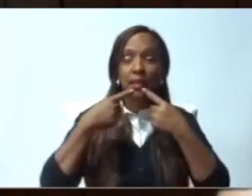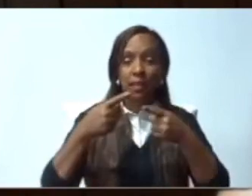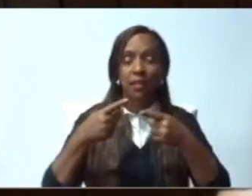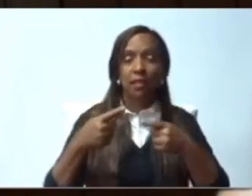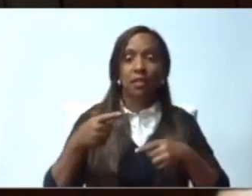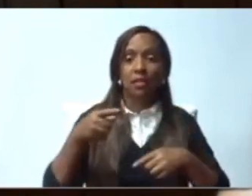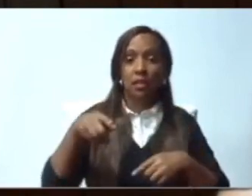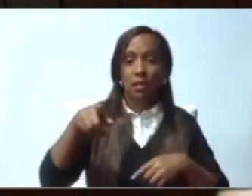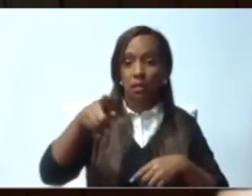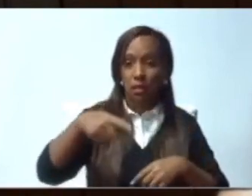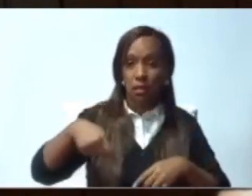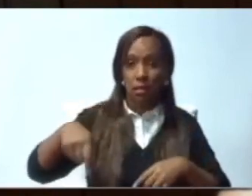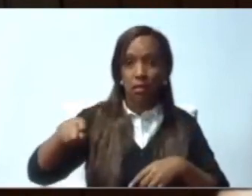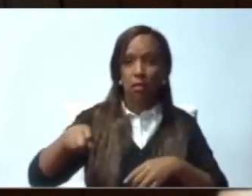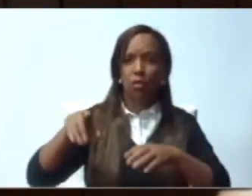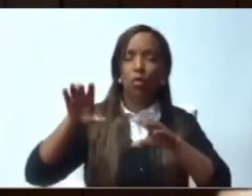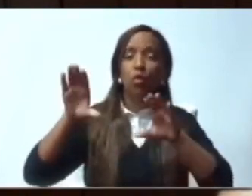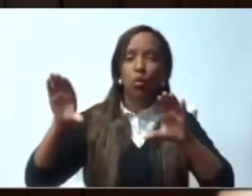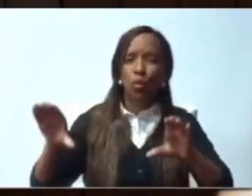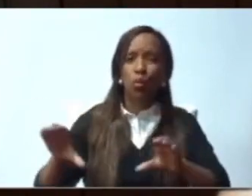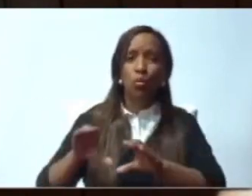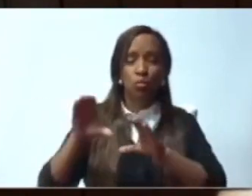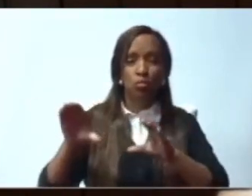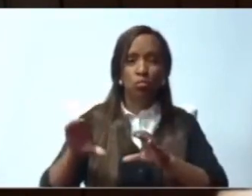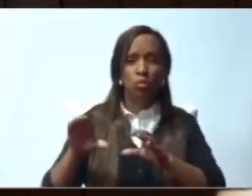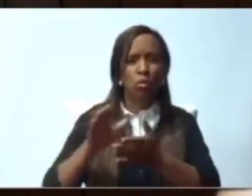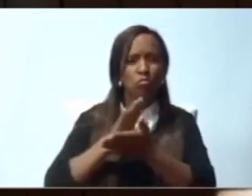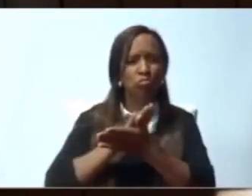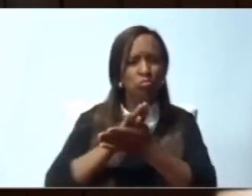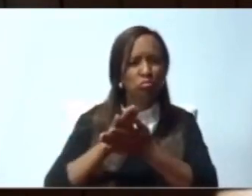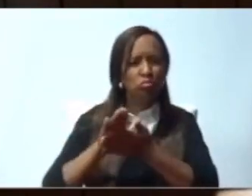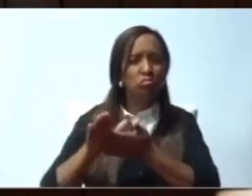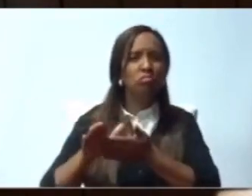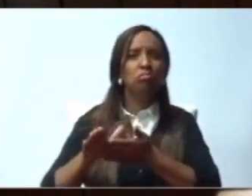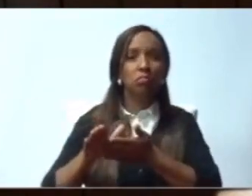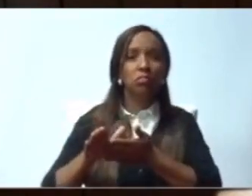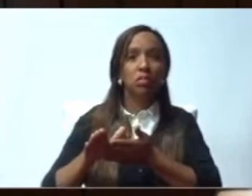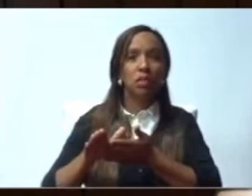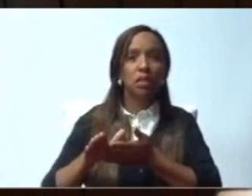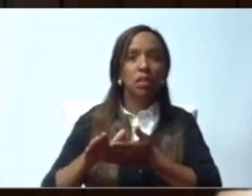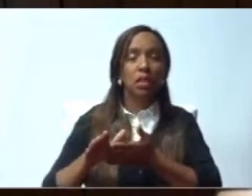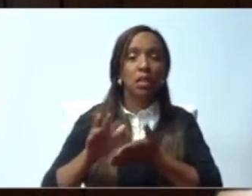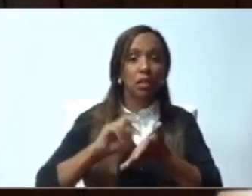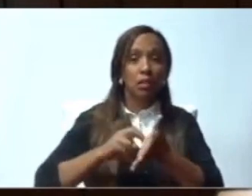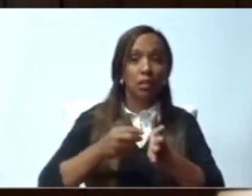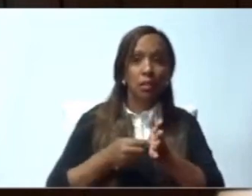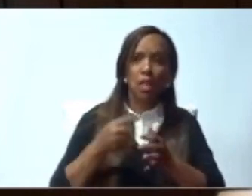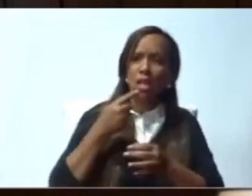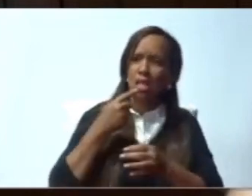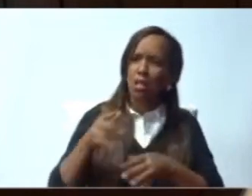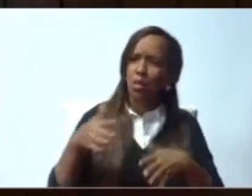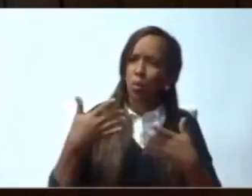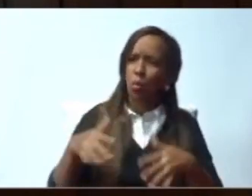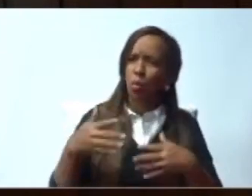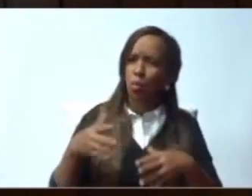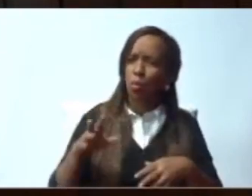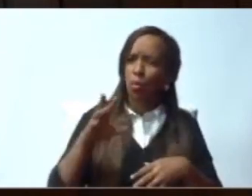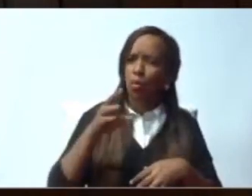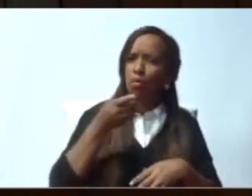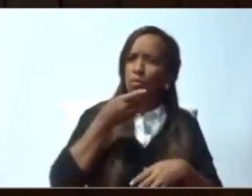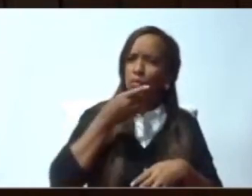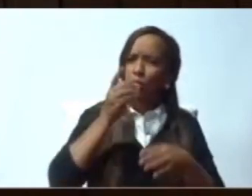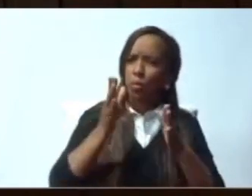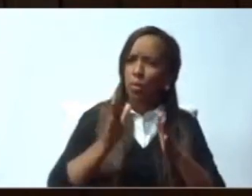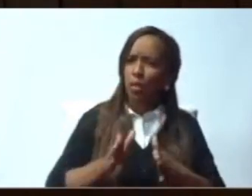dominicanos que han dado prestigio realmente a nuestra nación. Y en ese sentido, presidente, sin querer